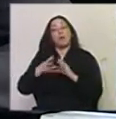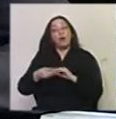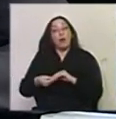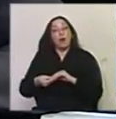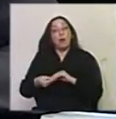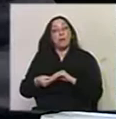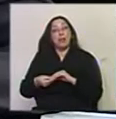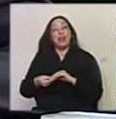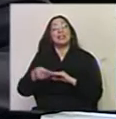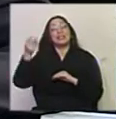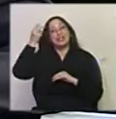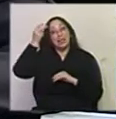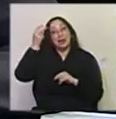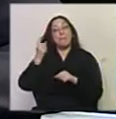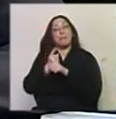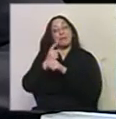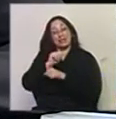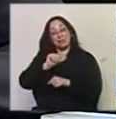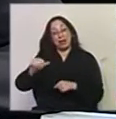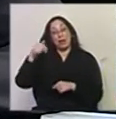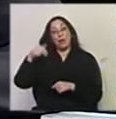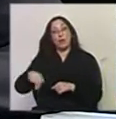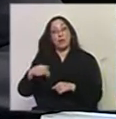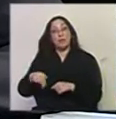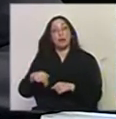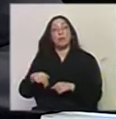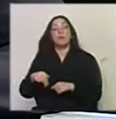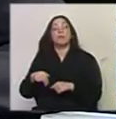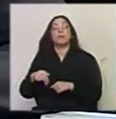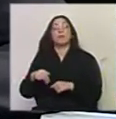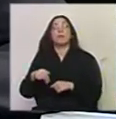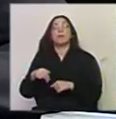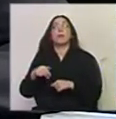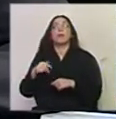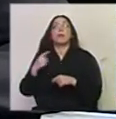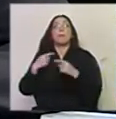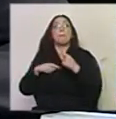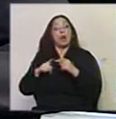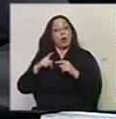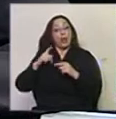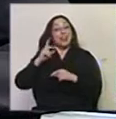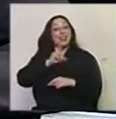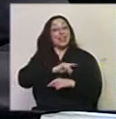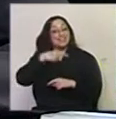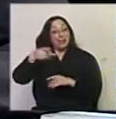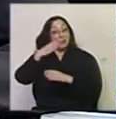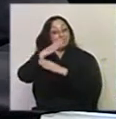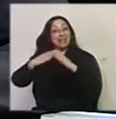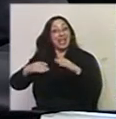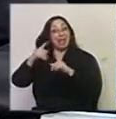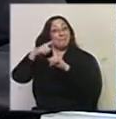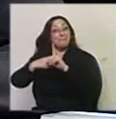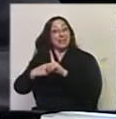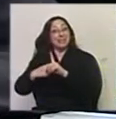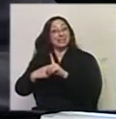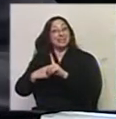decíamos, en San Pablo en la primera semana de noviembre, pero al mes siguiente, en diciembre, a mitad de mes, el 14 o el 15,